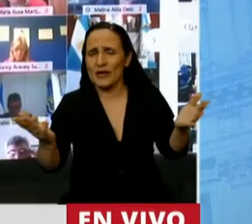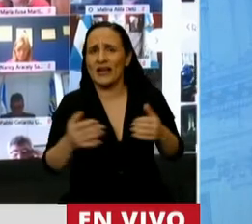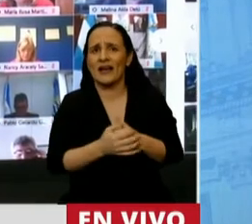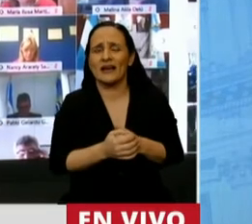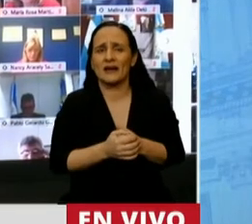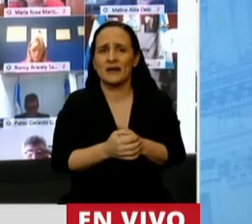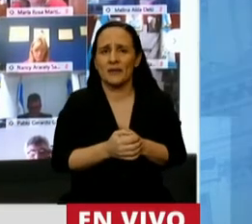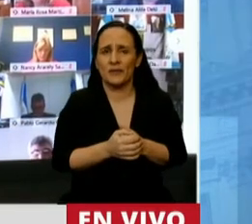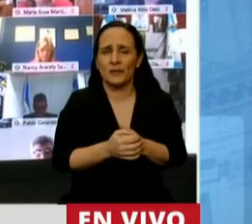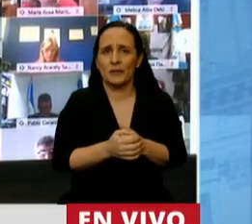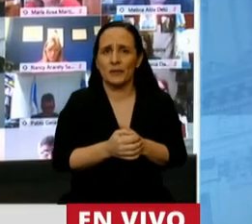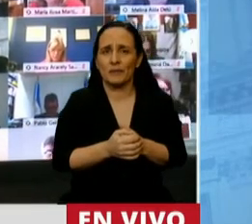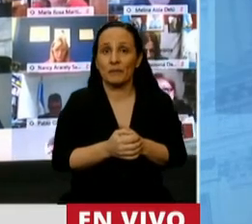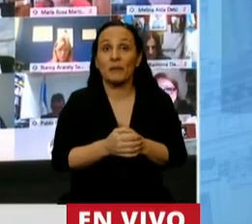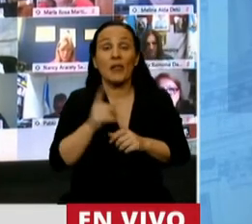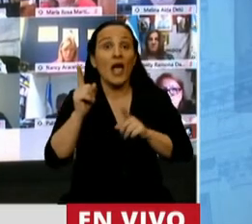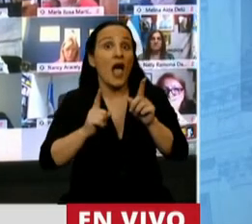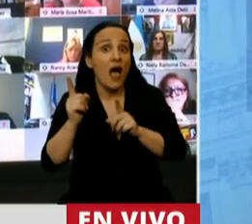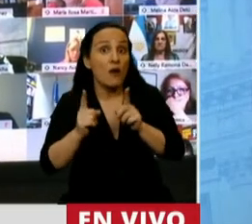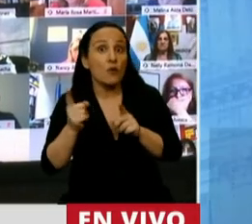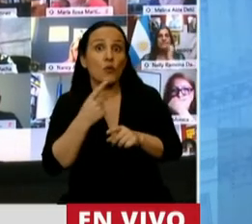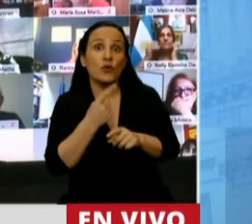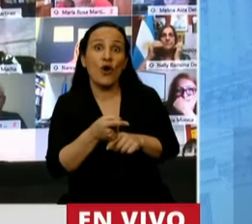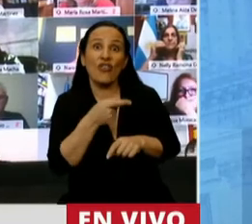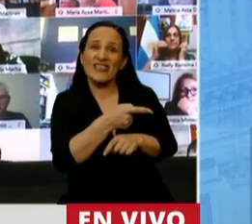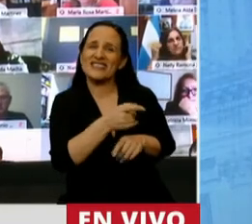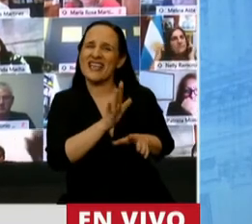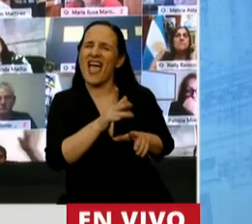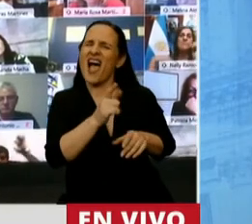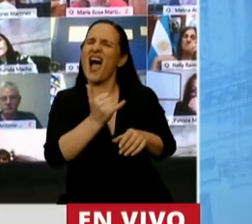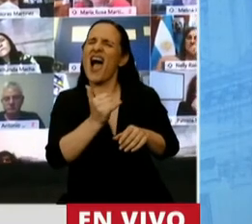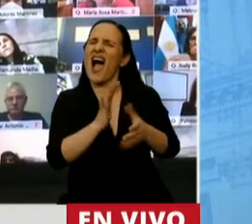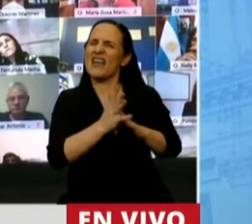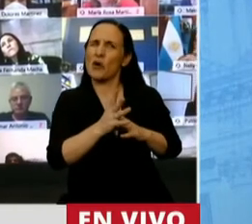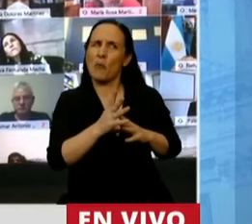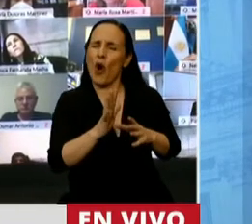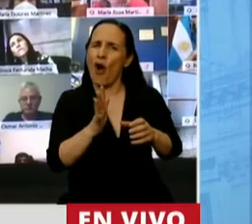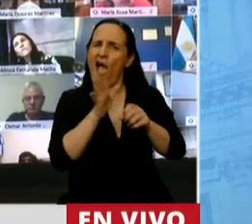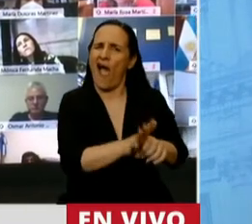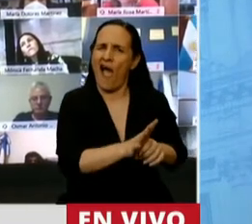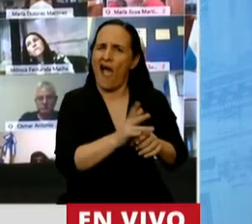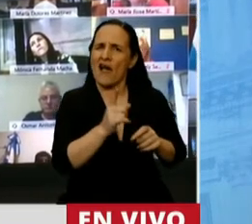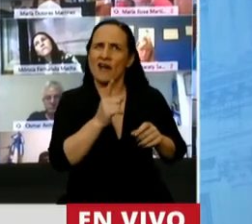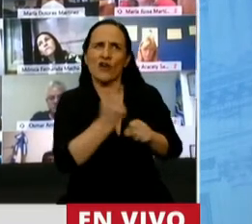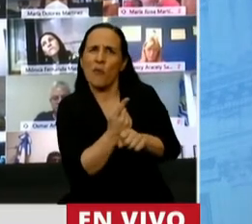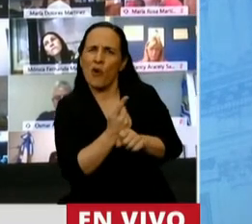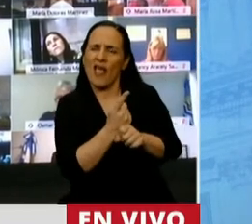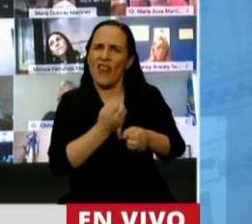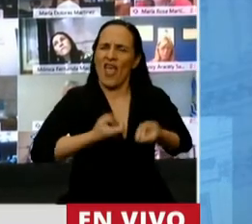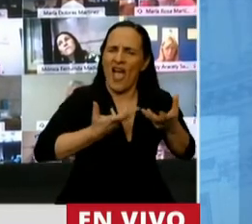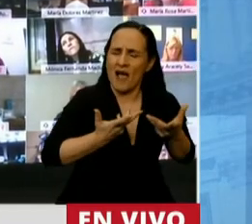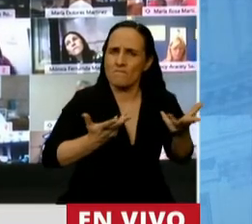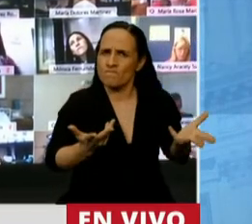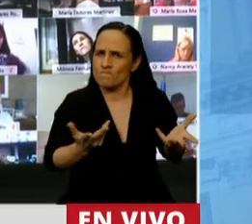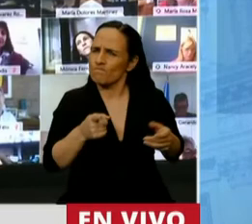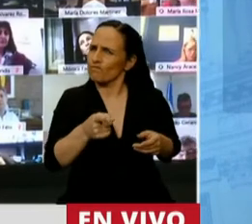hay algunos que plantean que eso está cercenado. Me parece que esas cuestiones tienen que ser refutadas